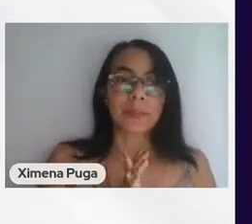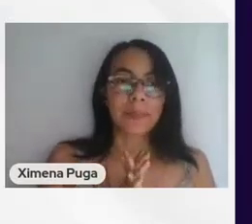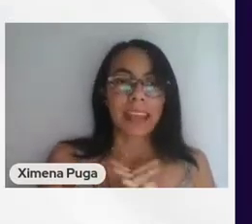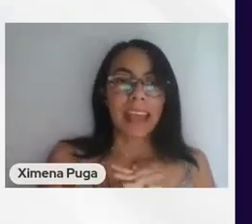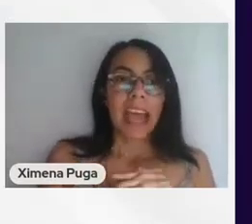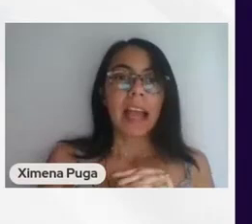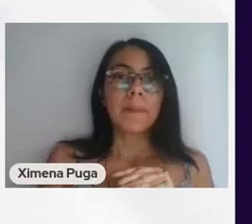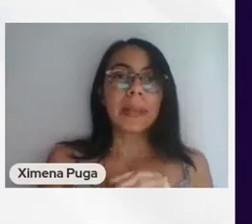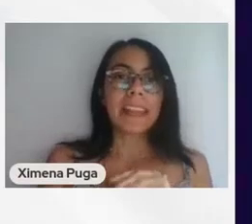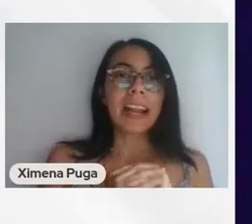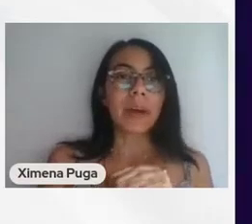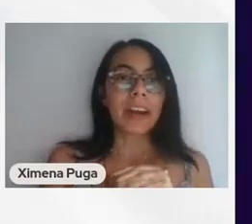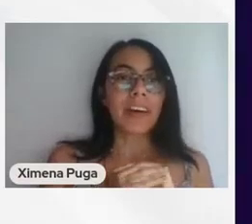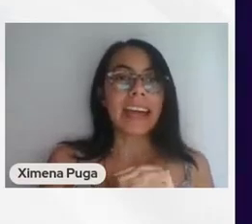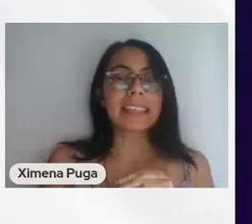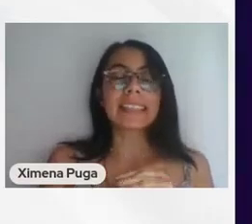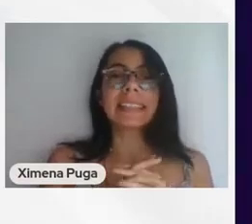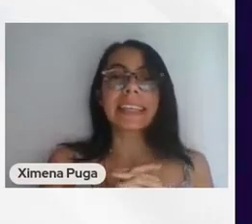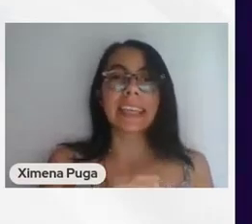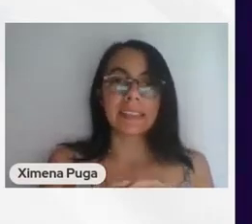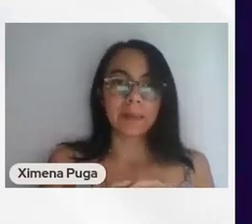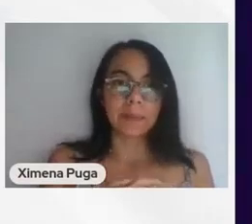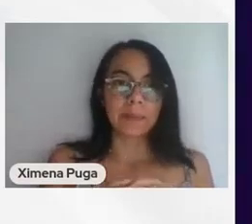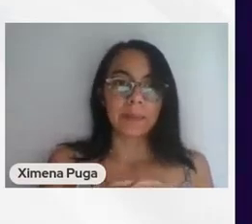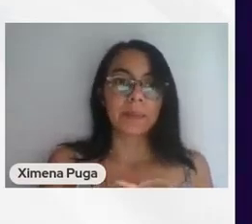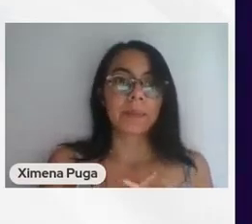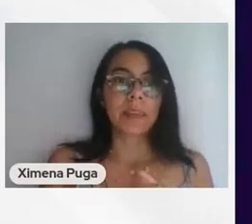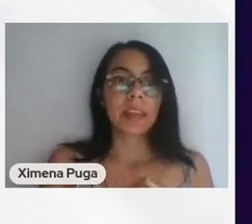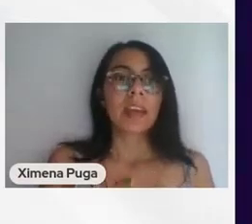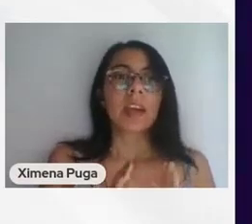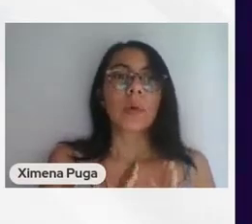el cajuta. El pin del juego es el siguiente.